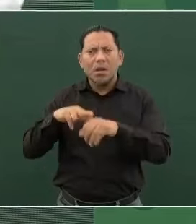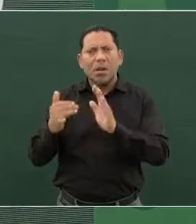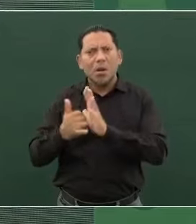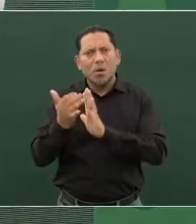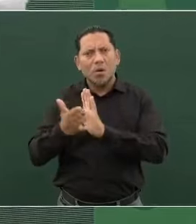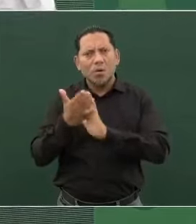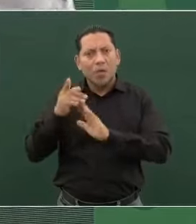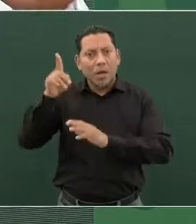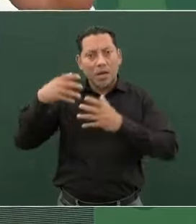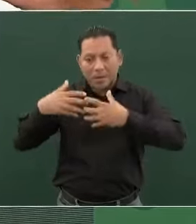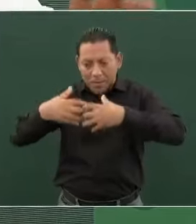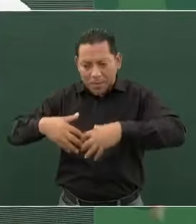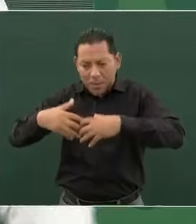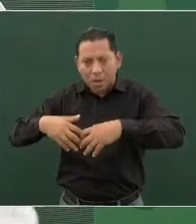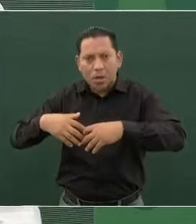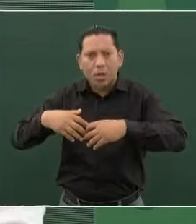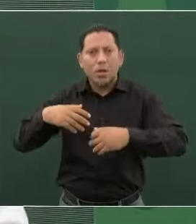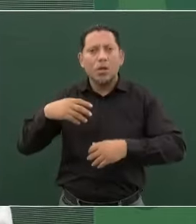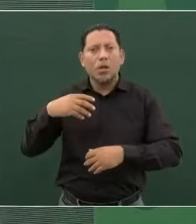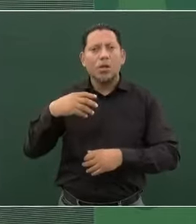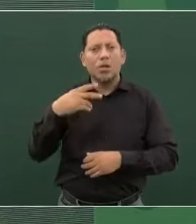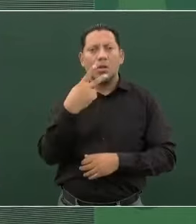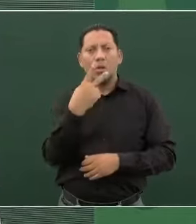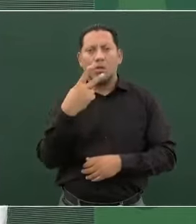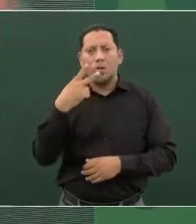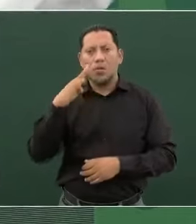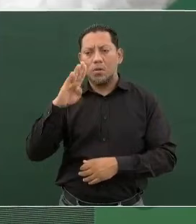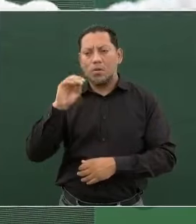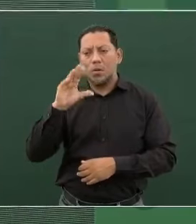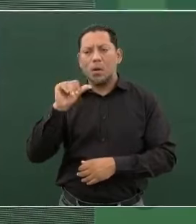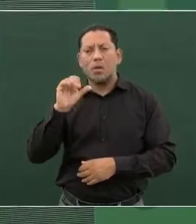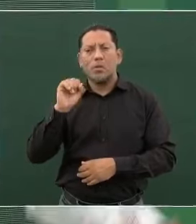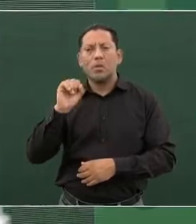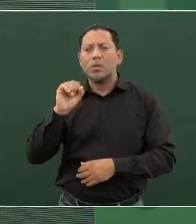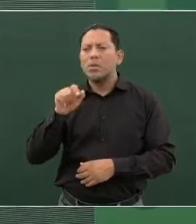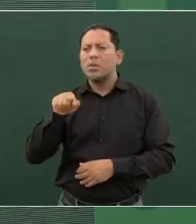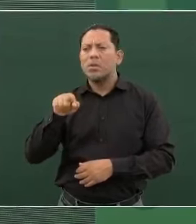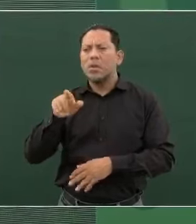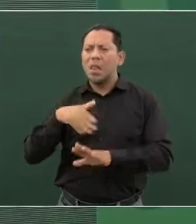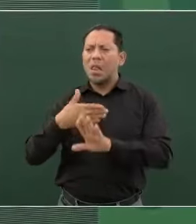la refinería de Dos Bocas. ¿Dónde están las pruebas?